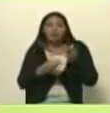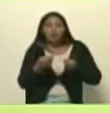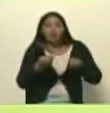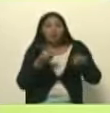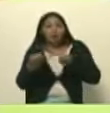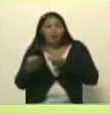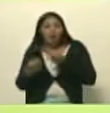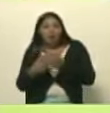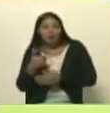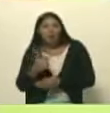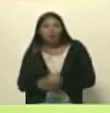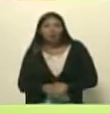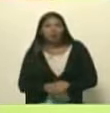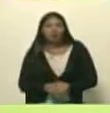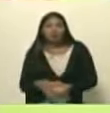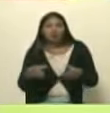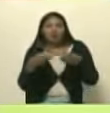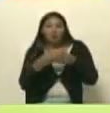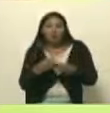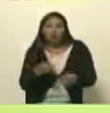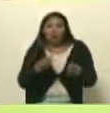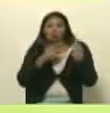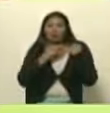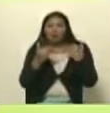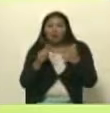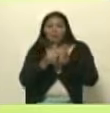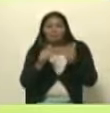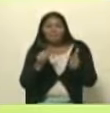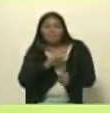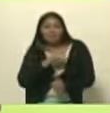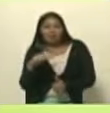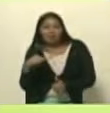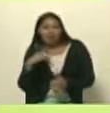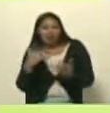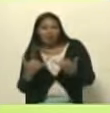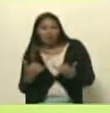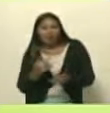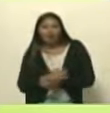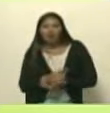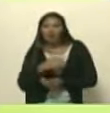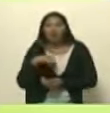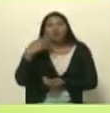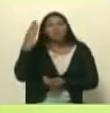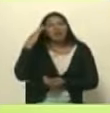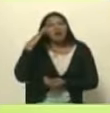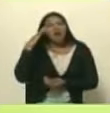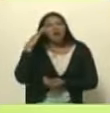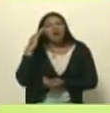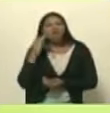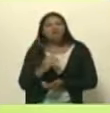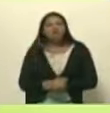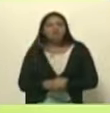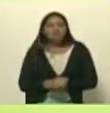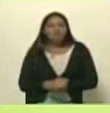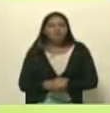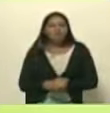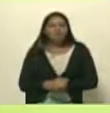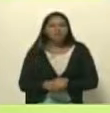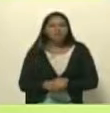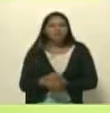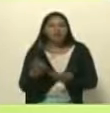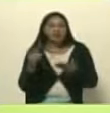por parte de estos dueños y privados sabemos que los datos sirven